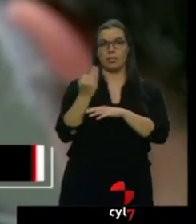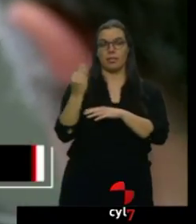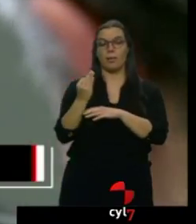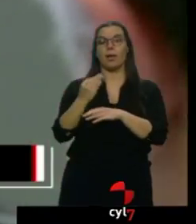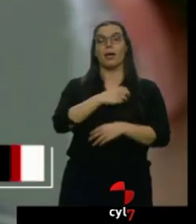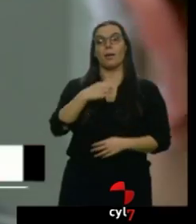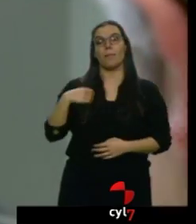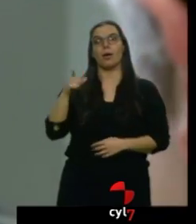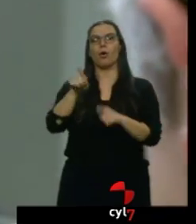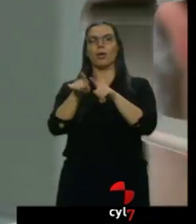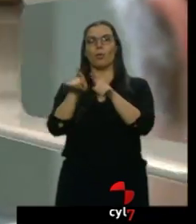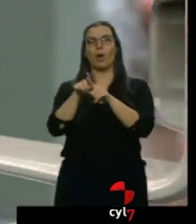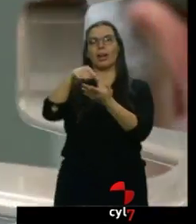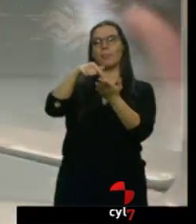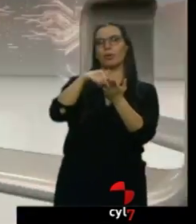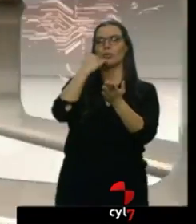deducirse la tasa.